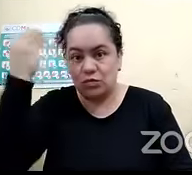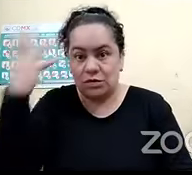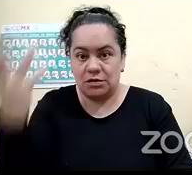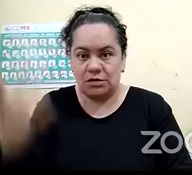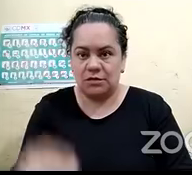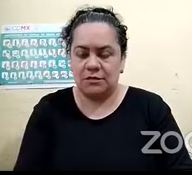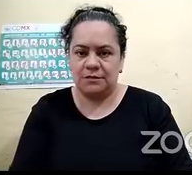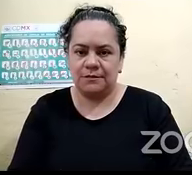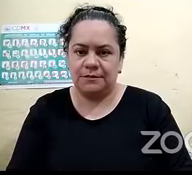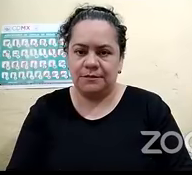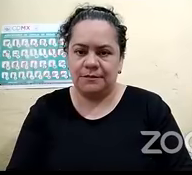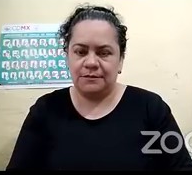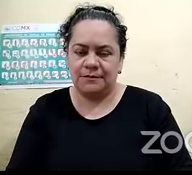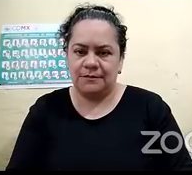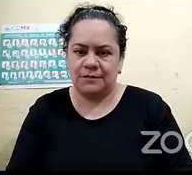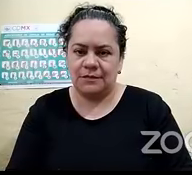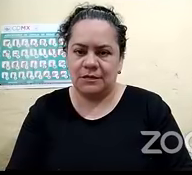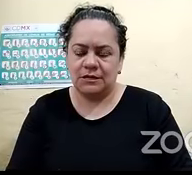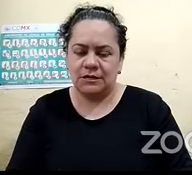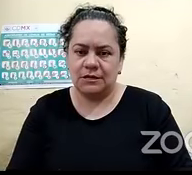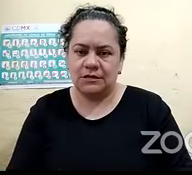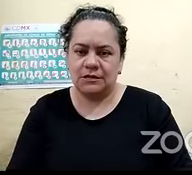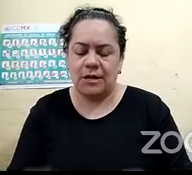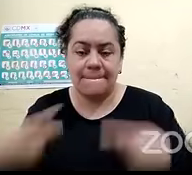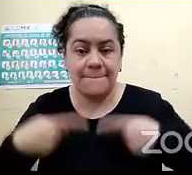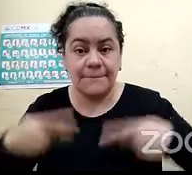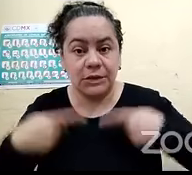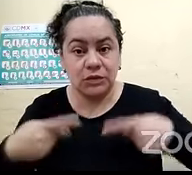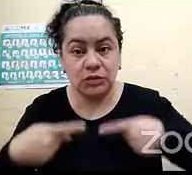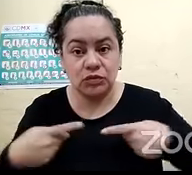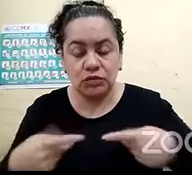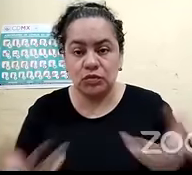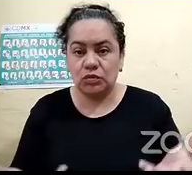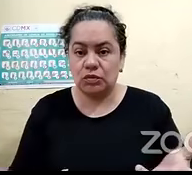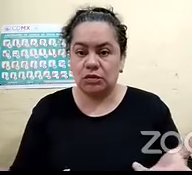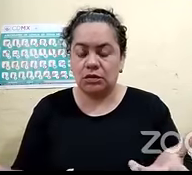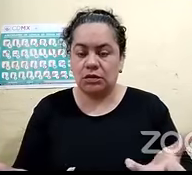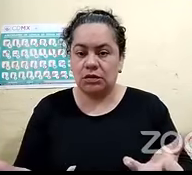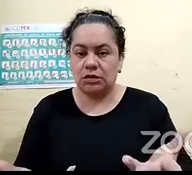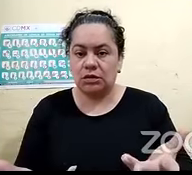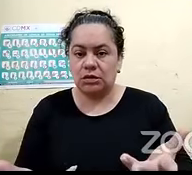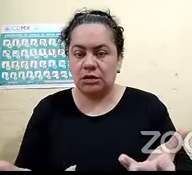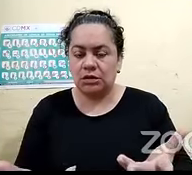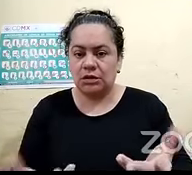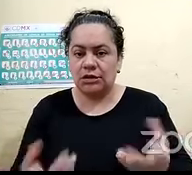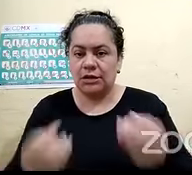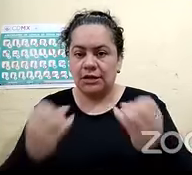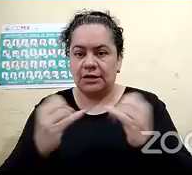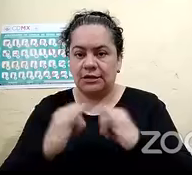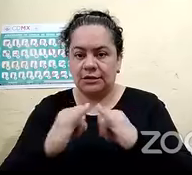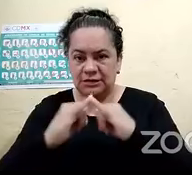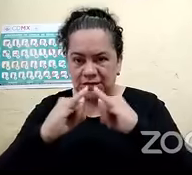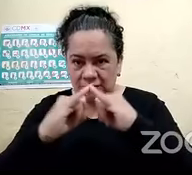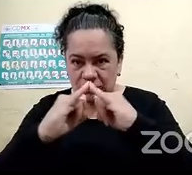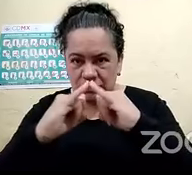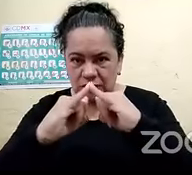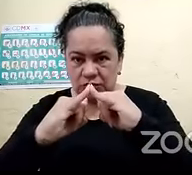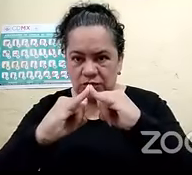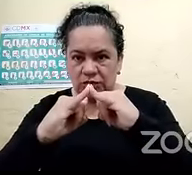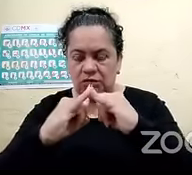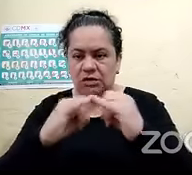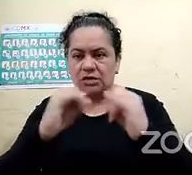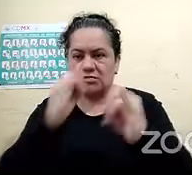alguien sabe de instituciones adaptadas también lo lo comenten lo lo publiquen